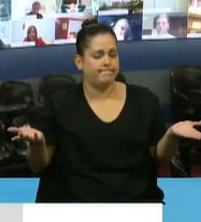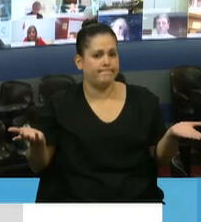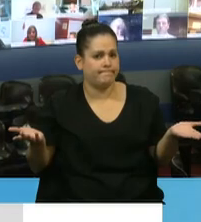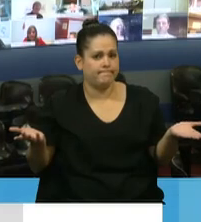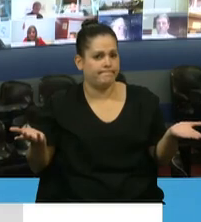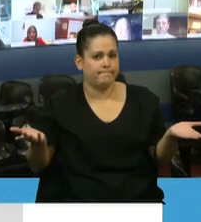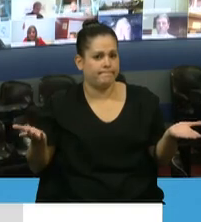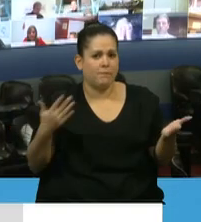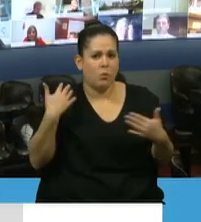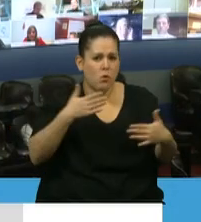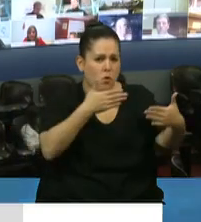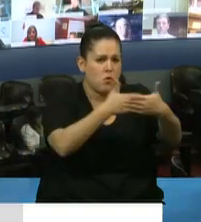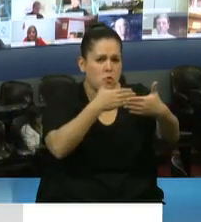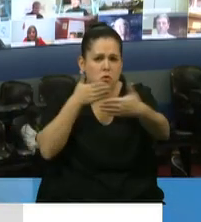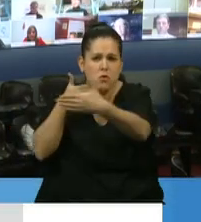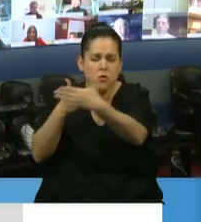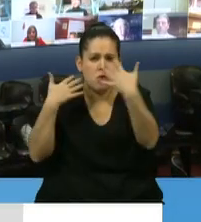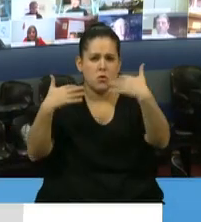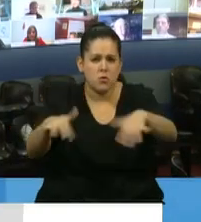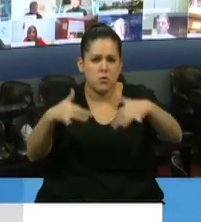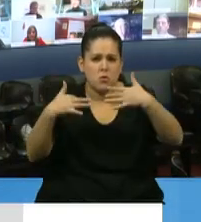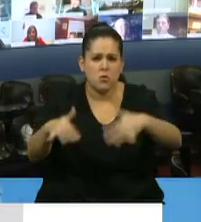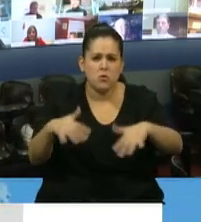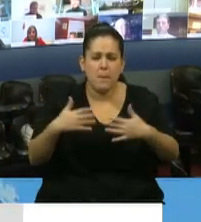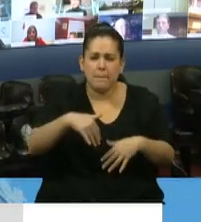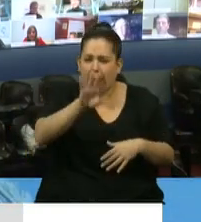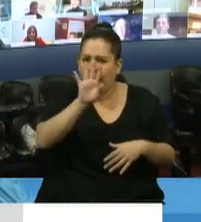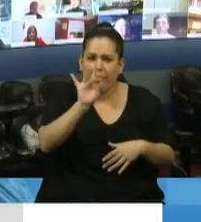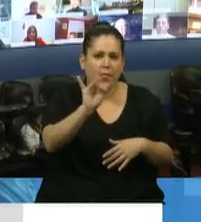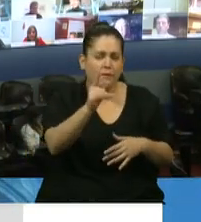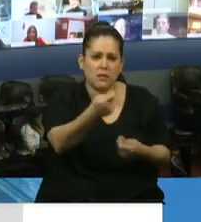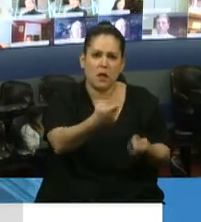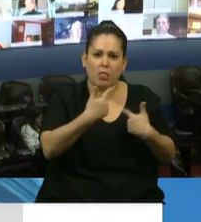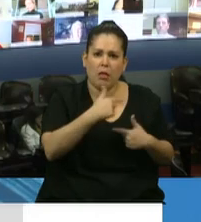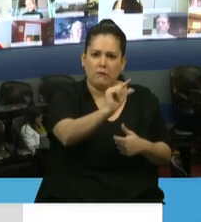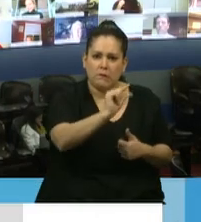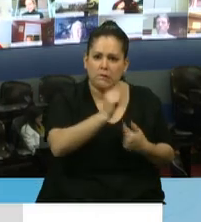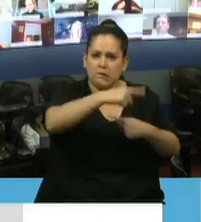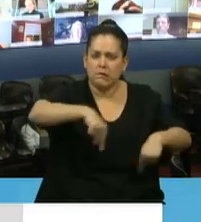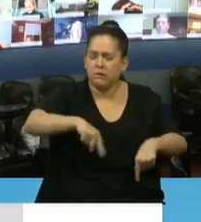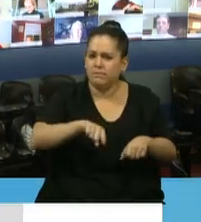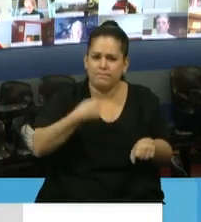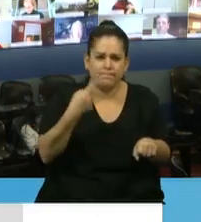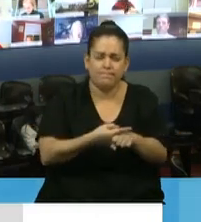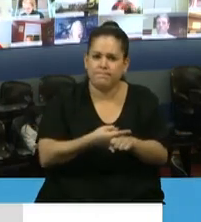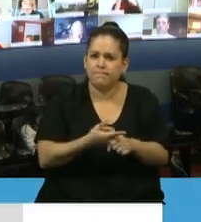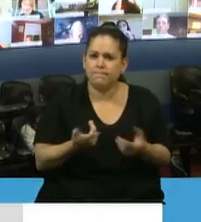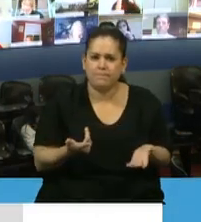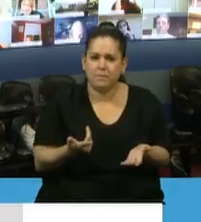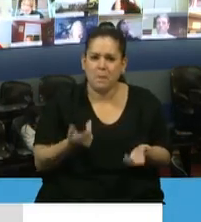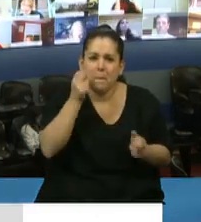ponen más traba y lo hacen mucho más difícil. Encima ya con la asimetría que tenemos en el interior.